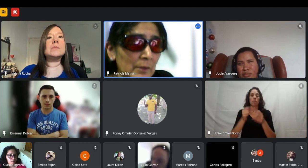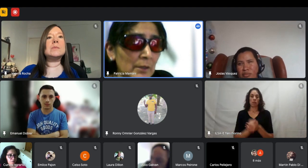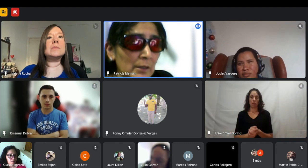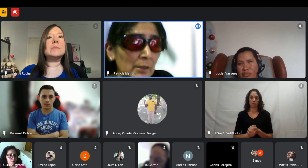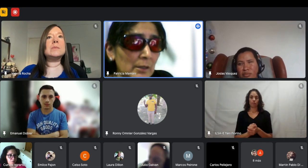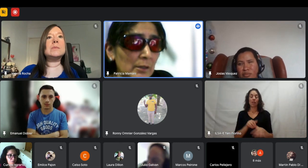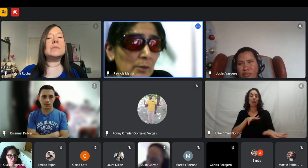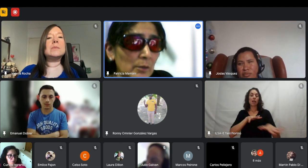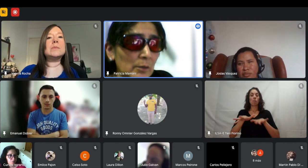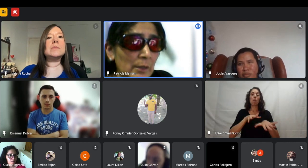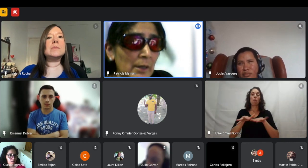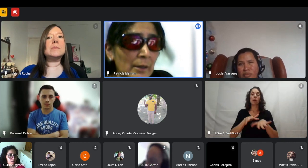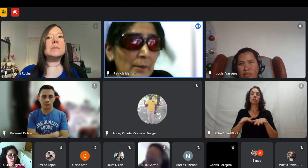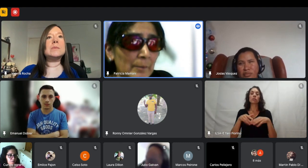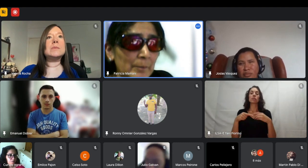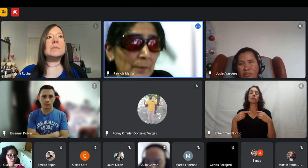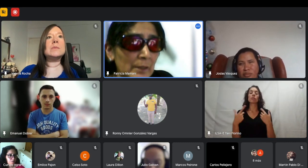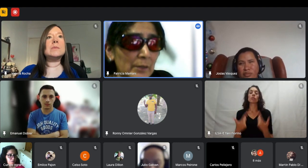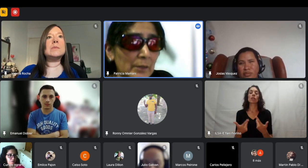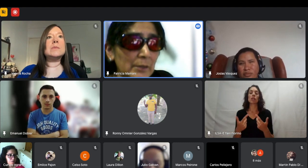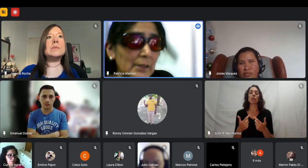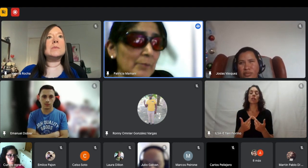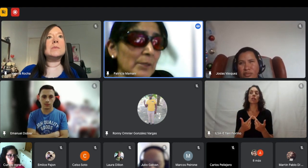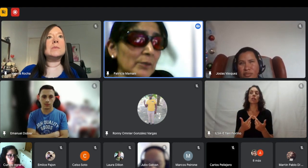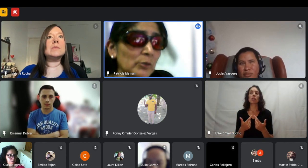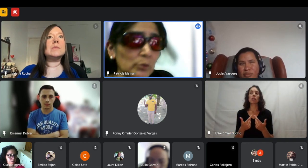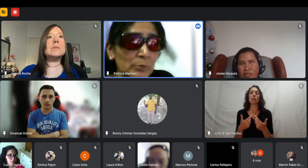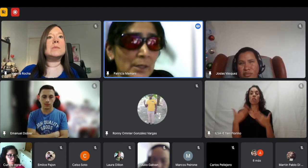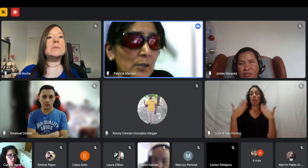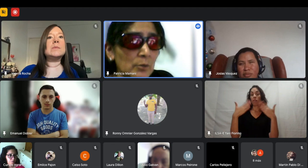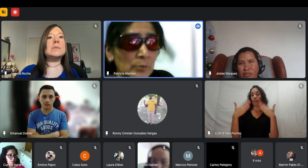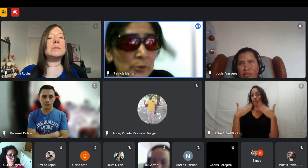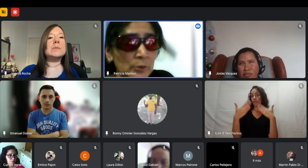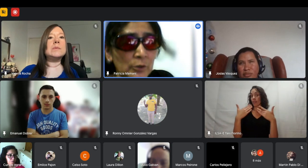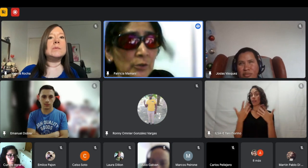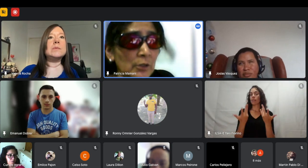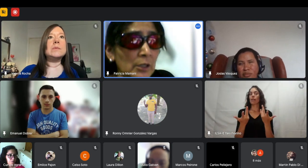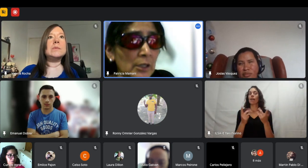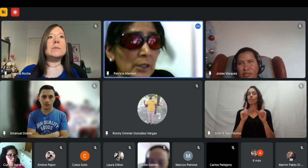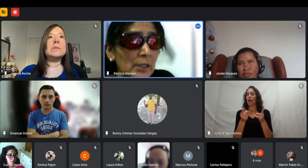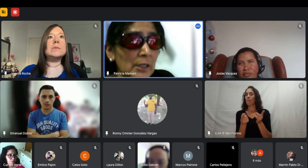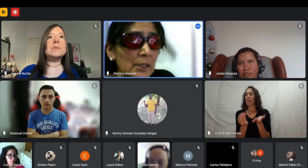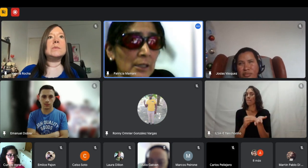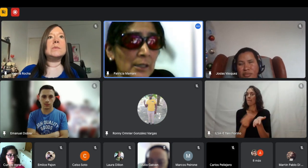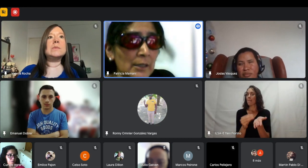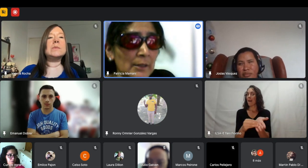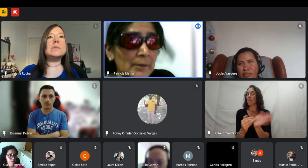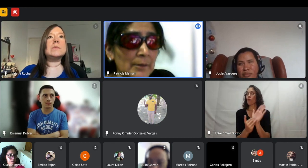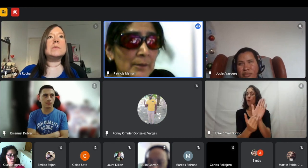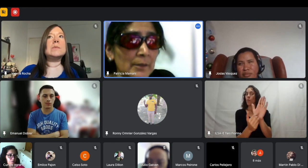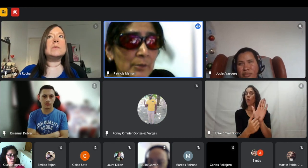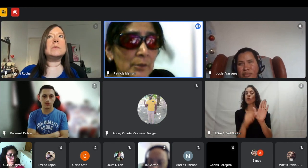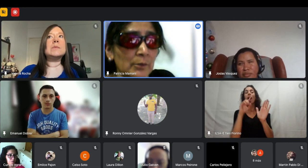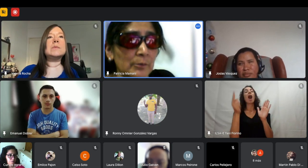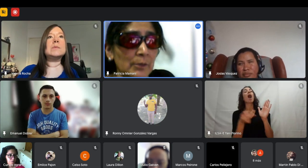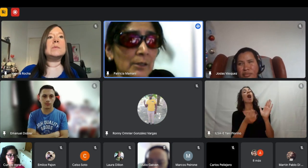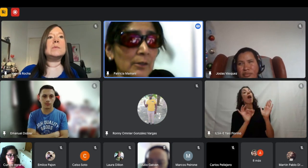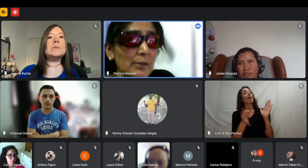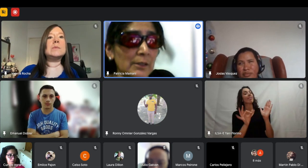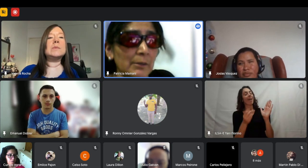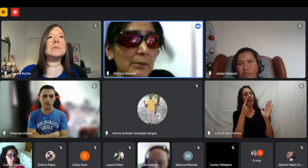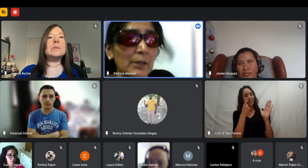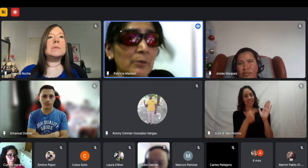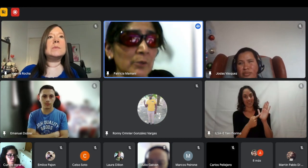una entrevista también suma un montón y bueno